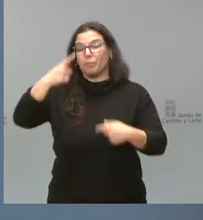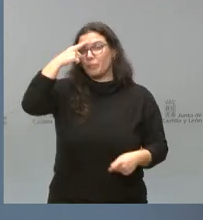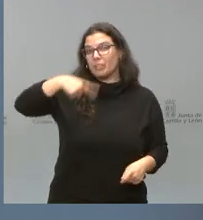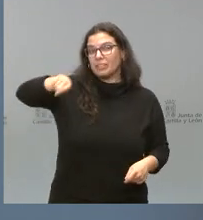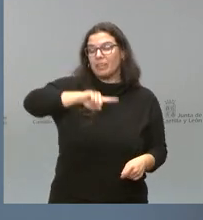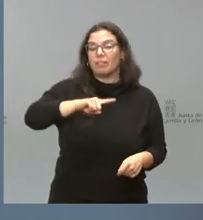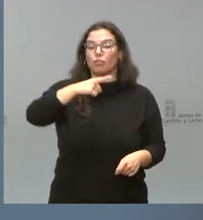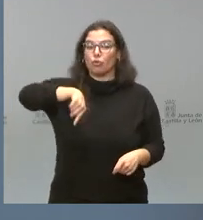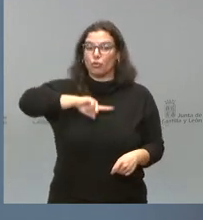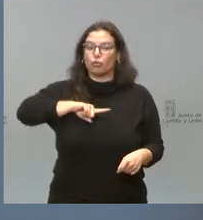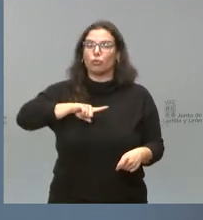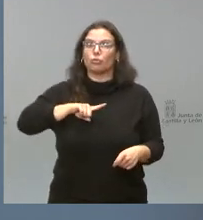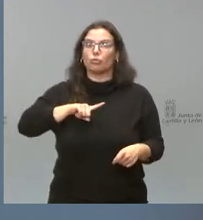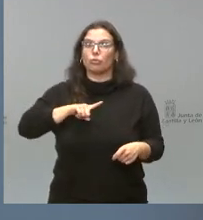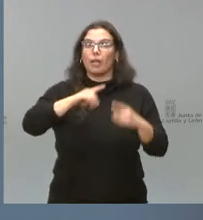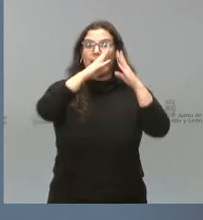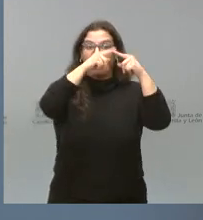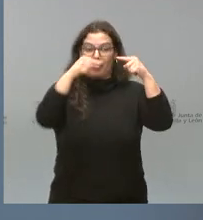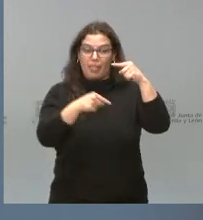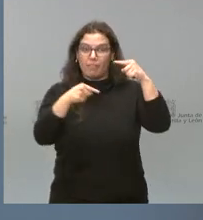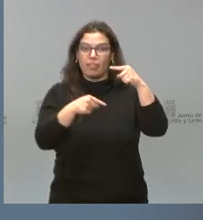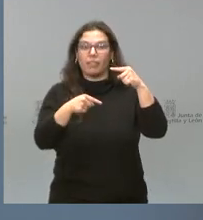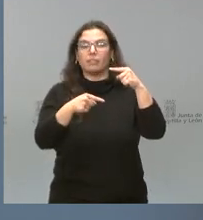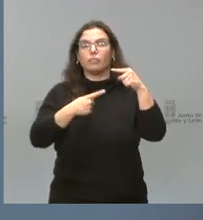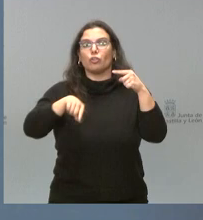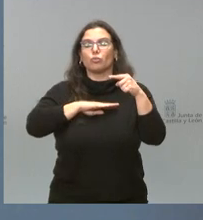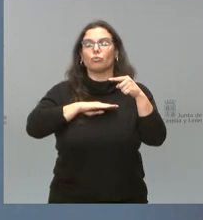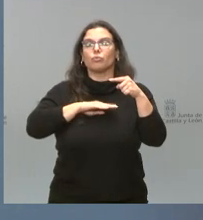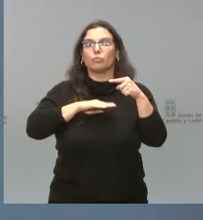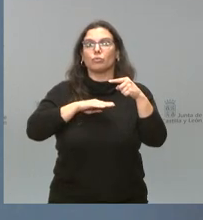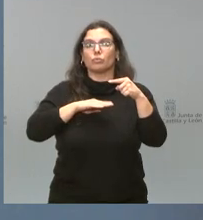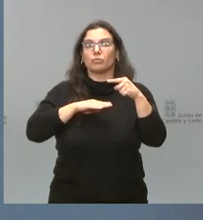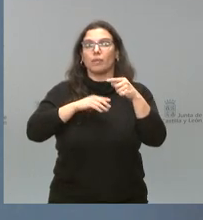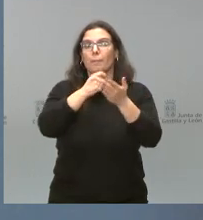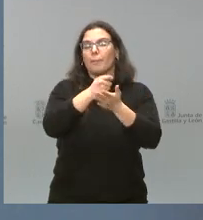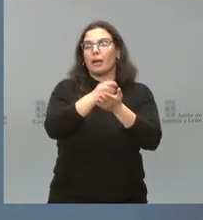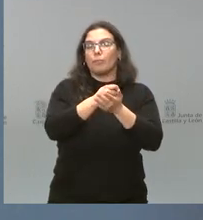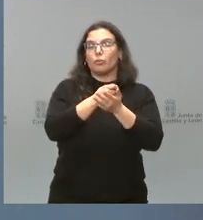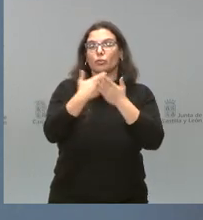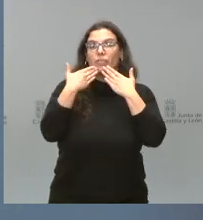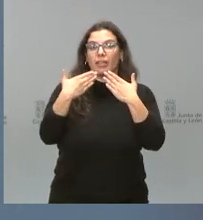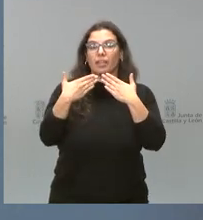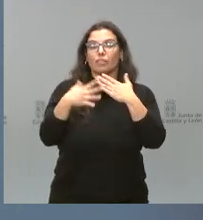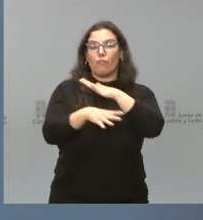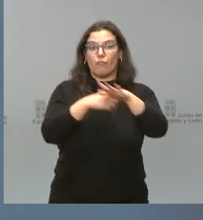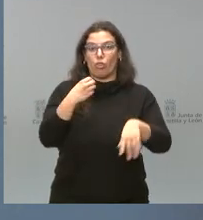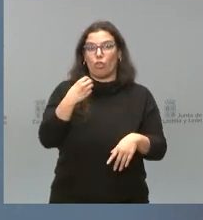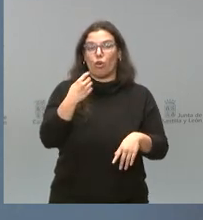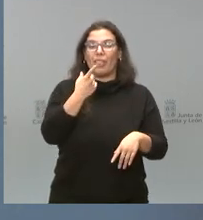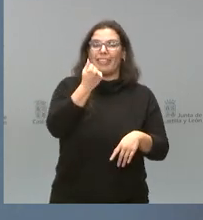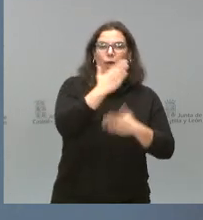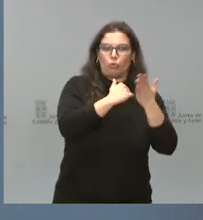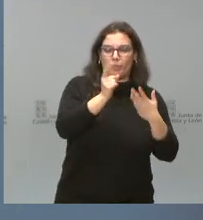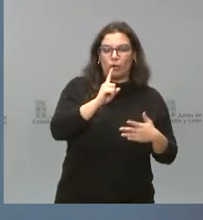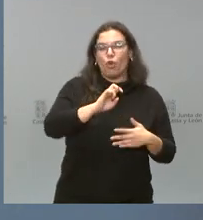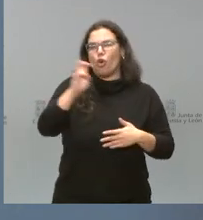financiamos este déficit a través del fondo de liquidez autonómica. No, sino a